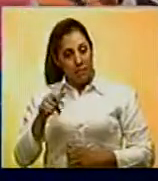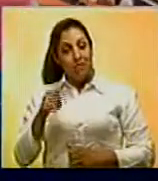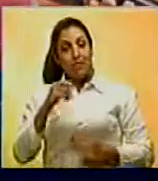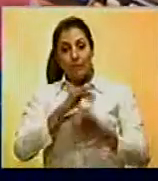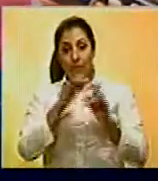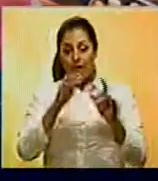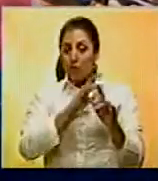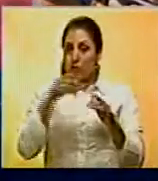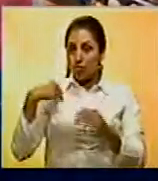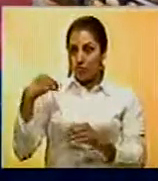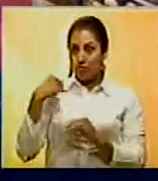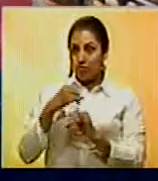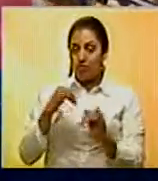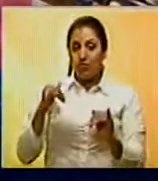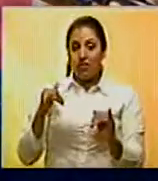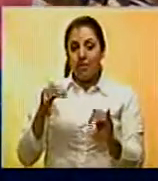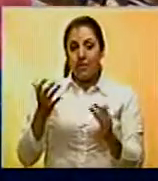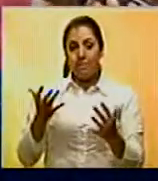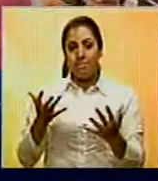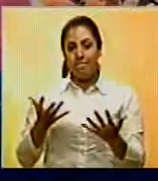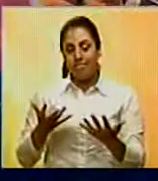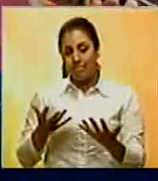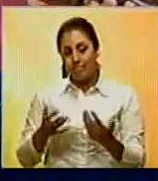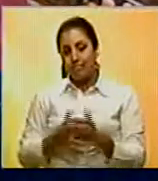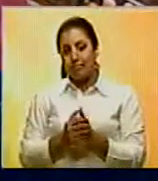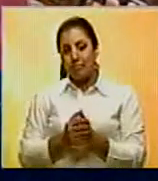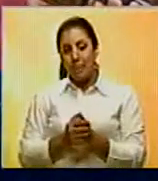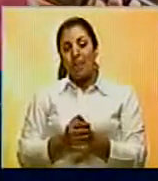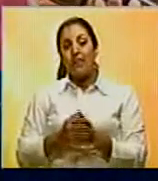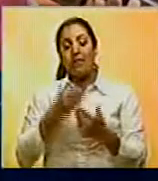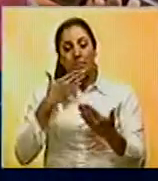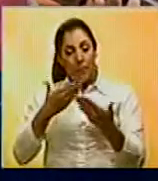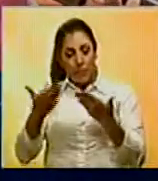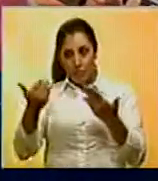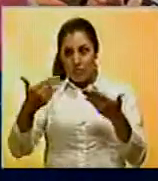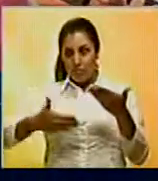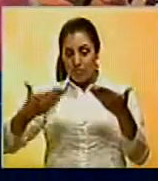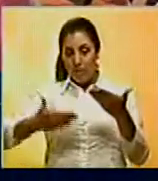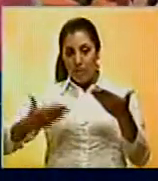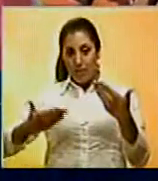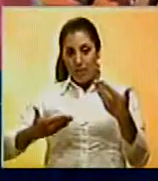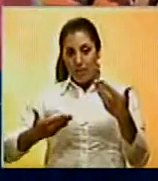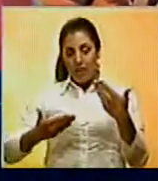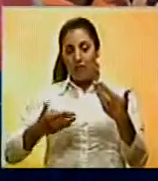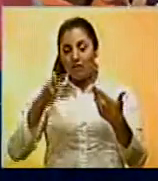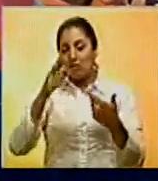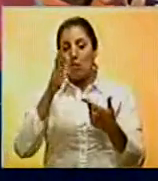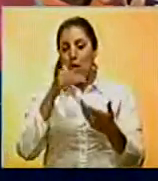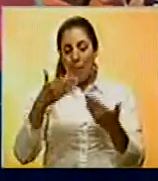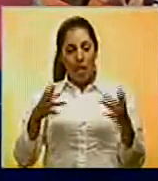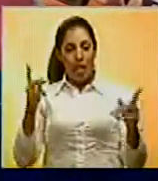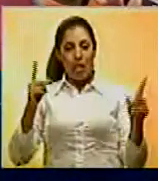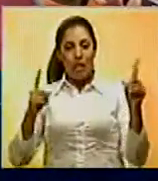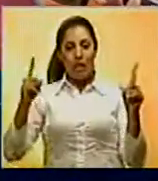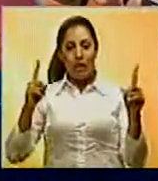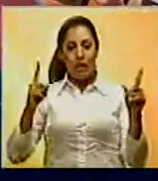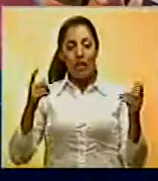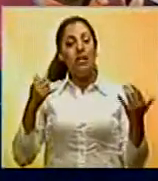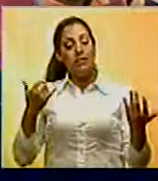una vez que se le solicitó la permisología legal correspondiente, estos carecían de la misma.